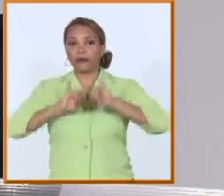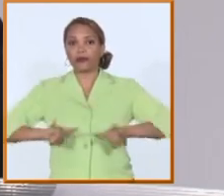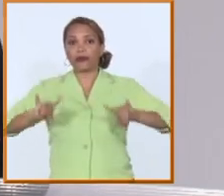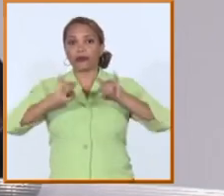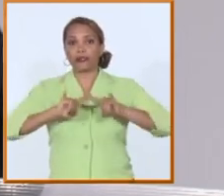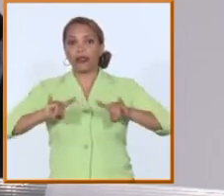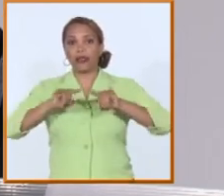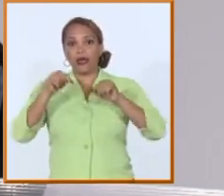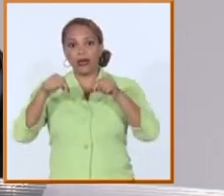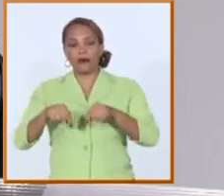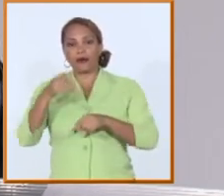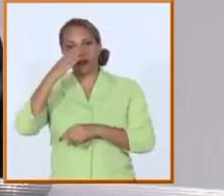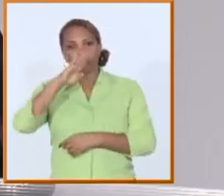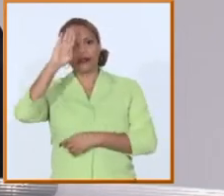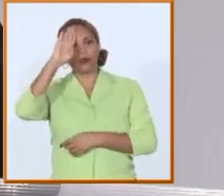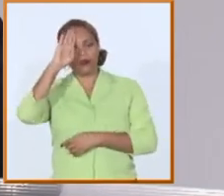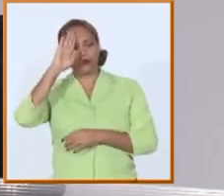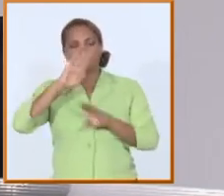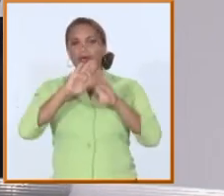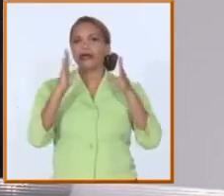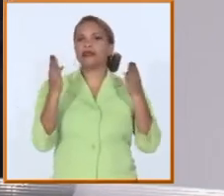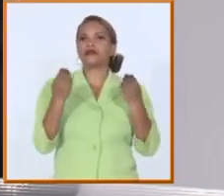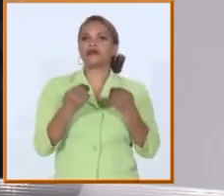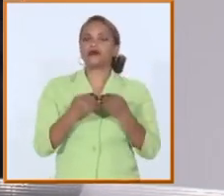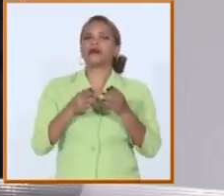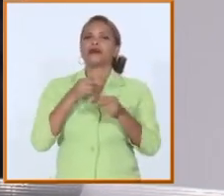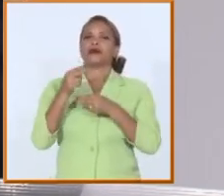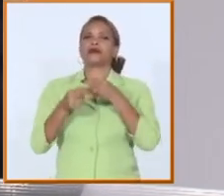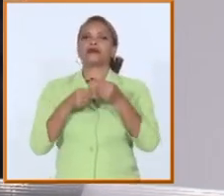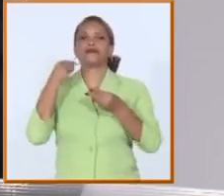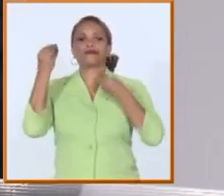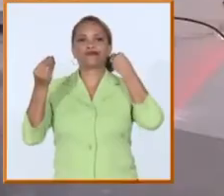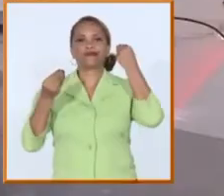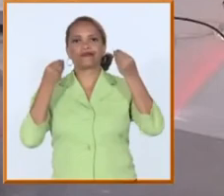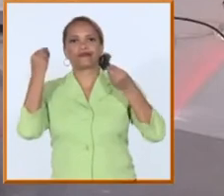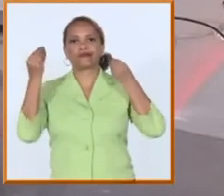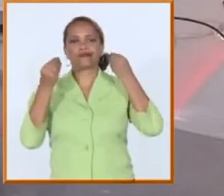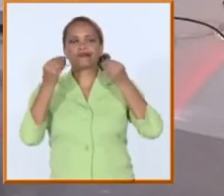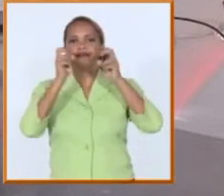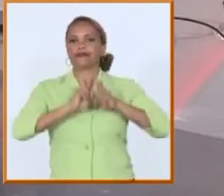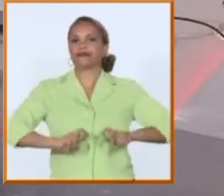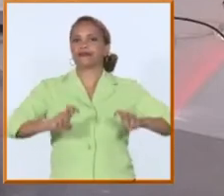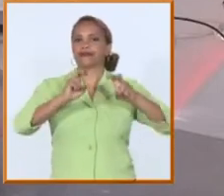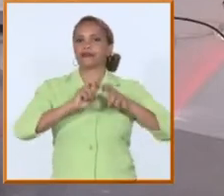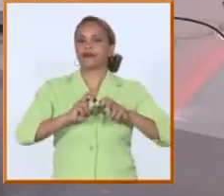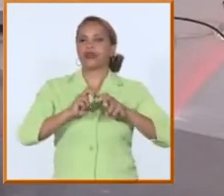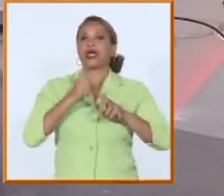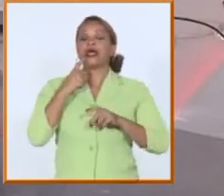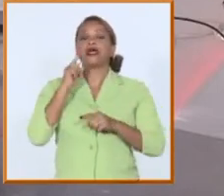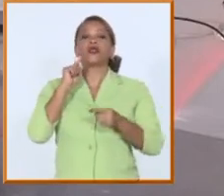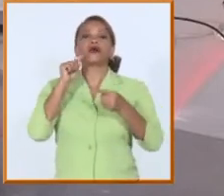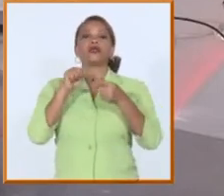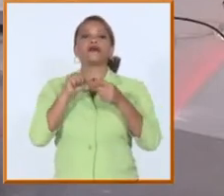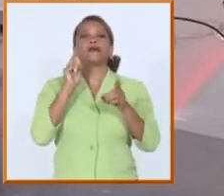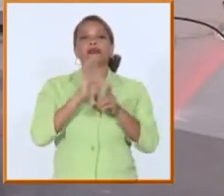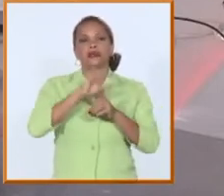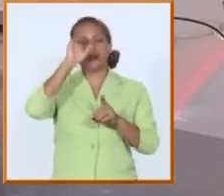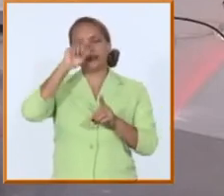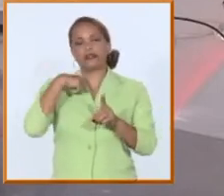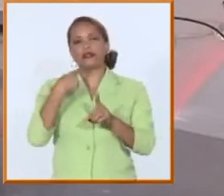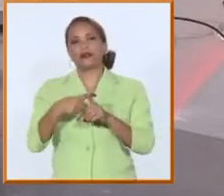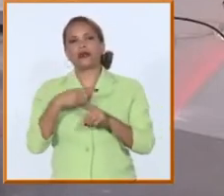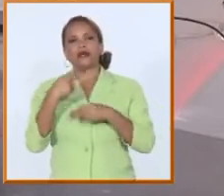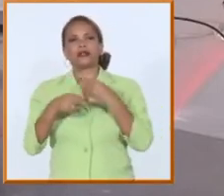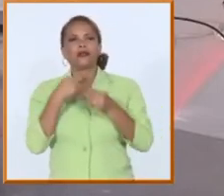del país y en todos los organismos formadores se están realizando estos análisis estudiando o sea el objetivo primario es empezar en septiembre cómo hacerlo